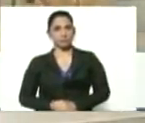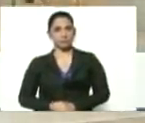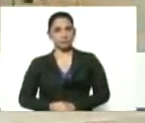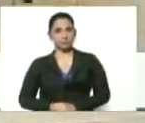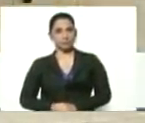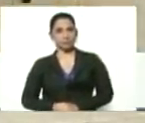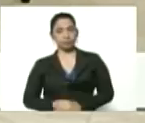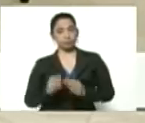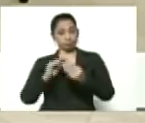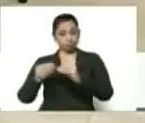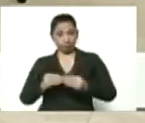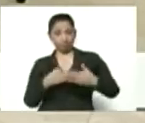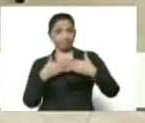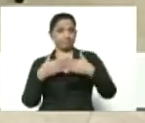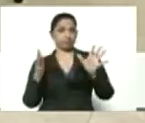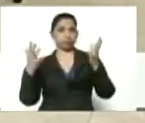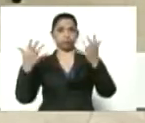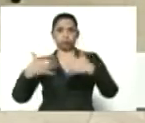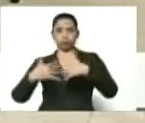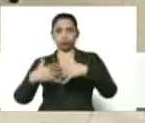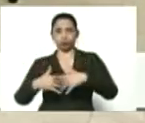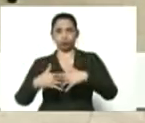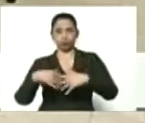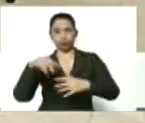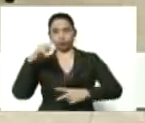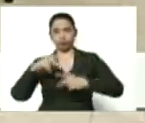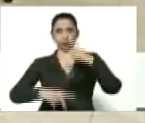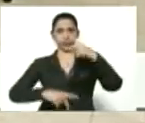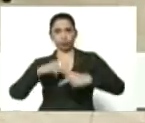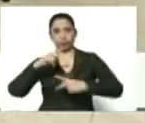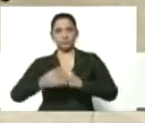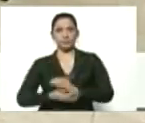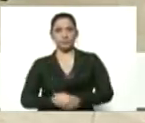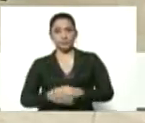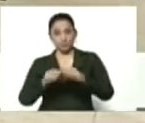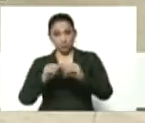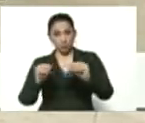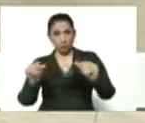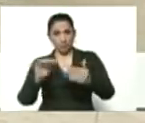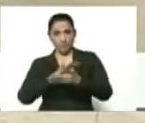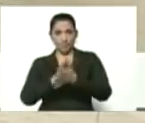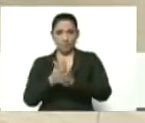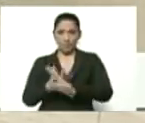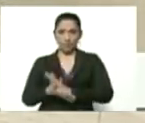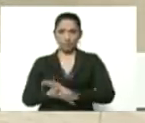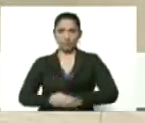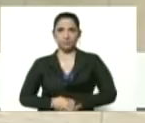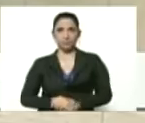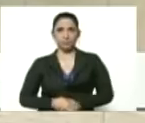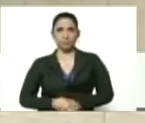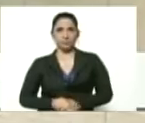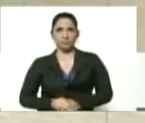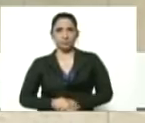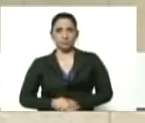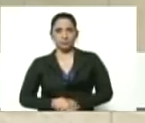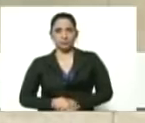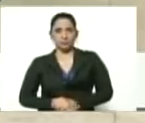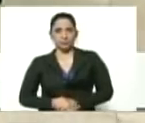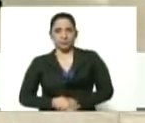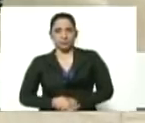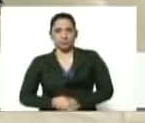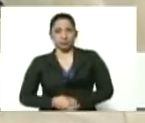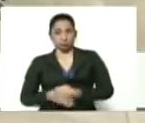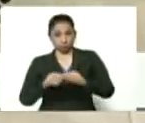recuperada la planta de producción de harina de maíz precocida y esta